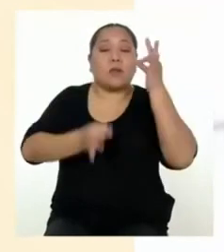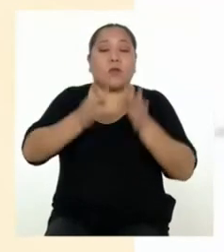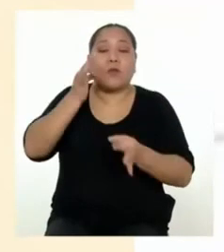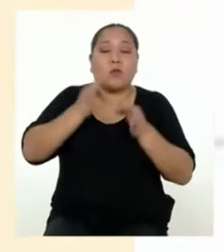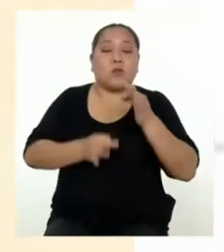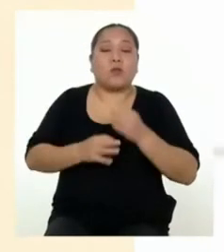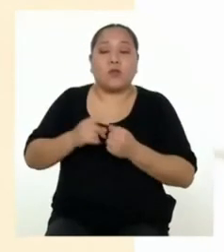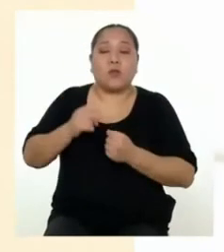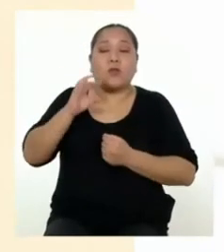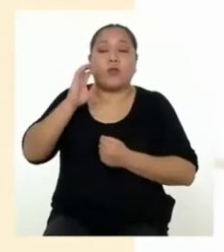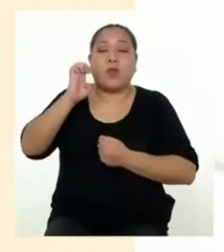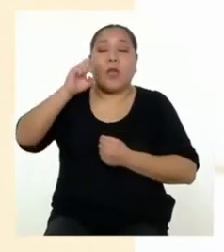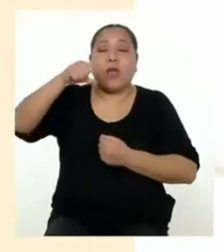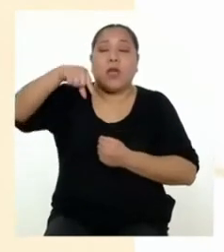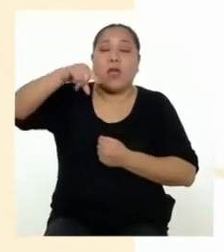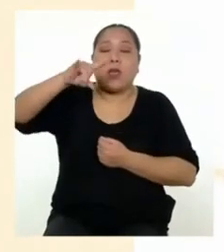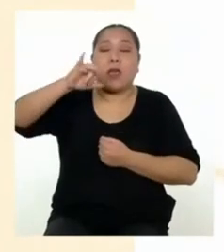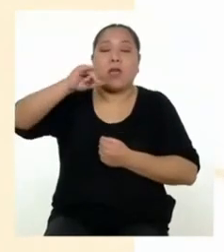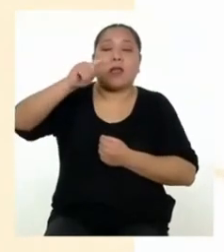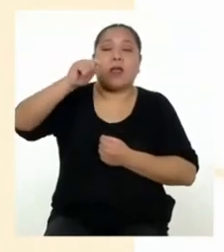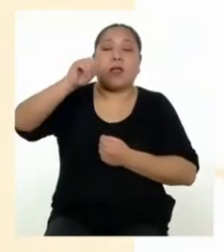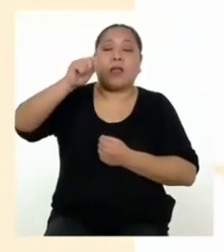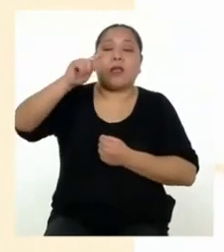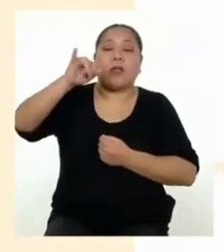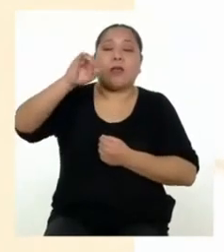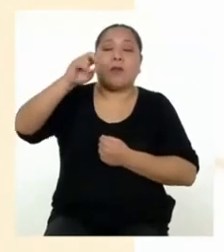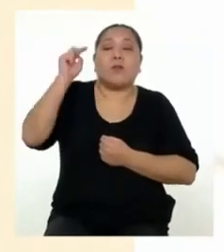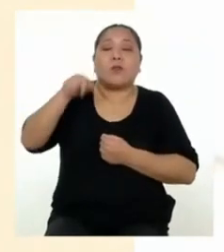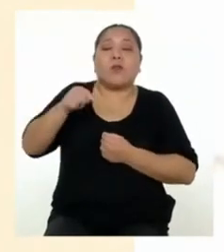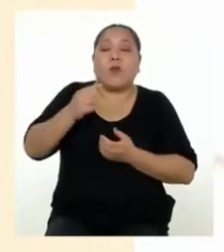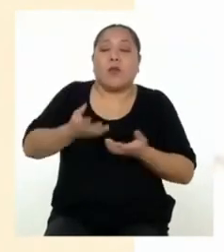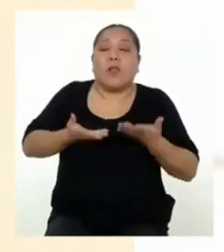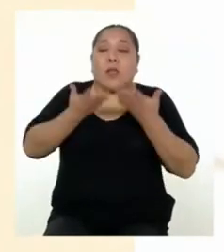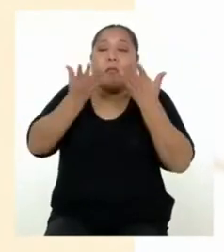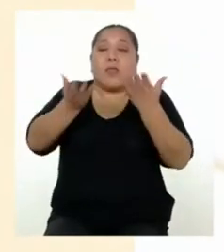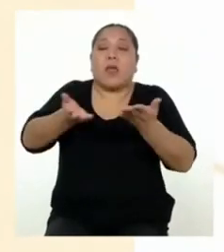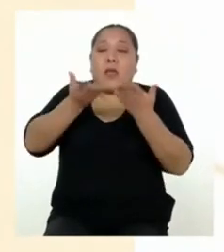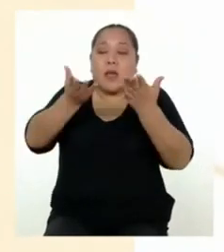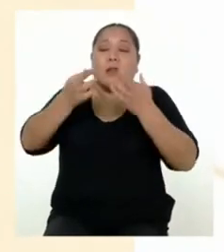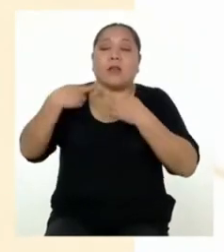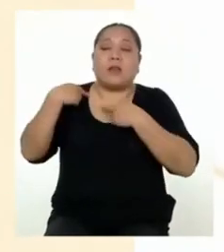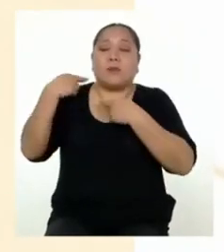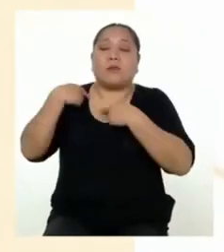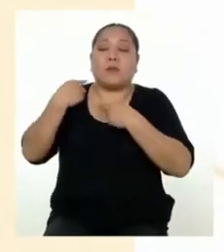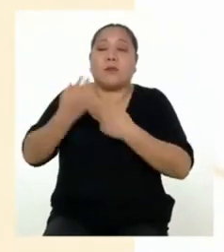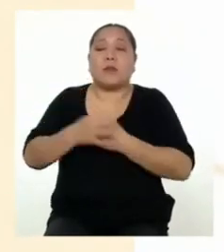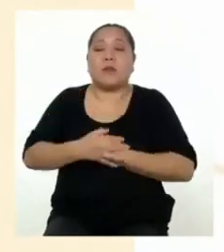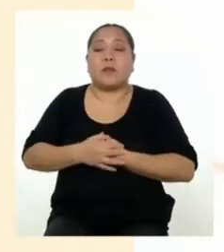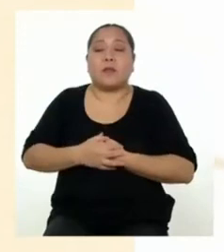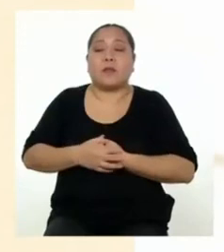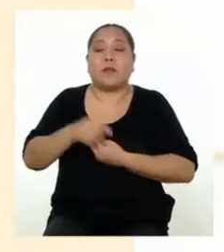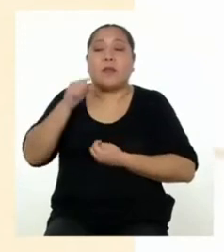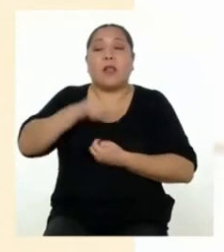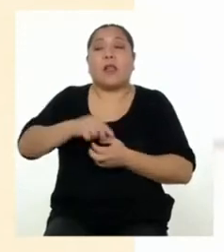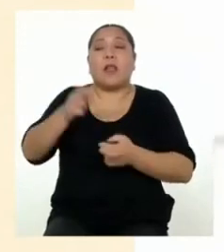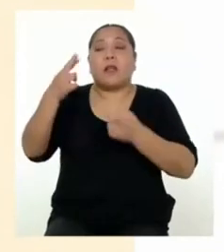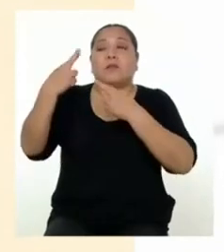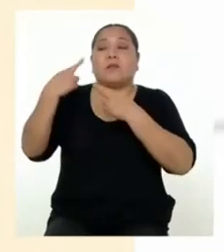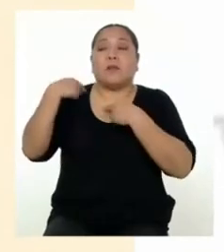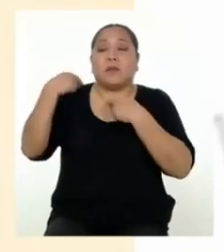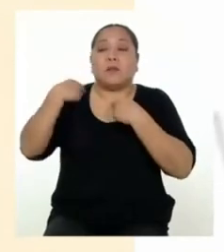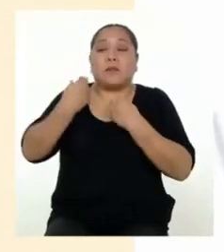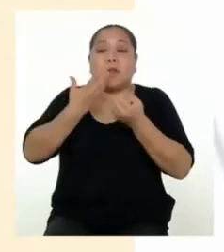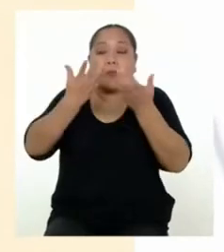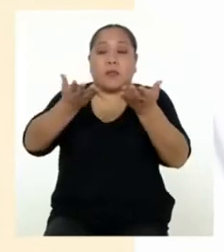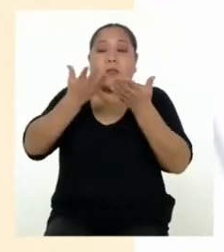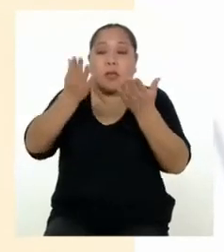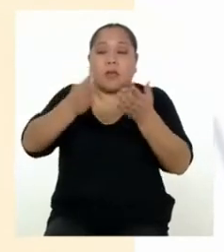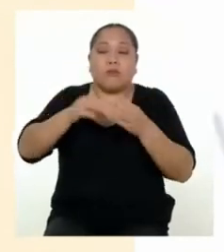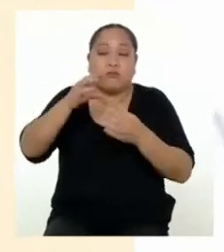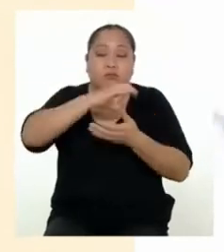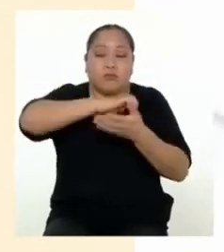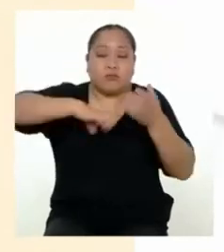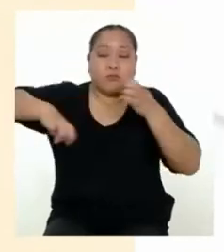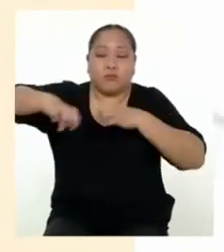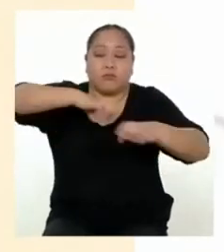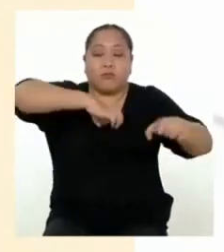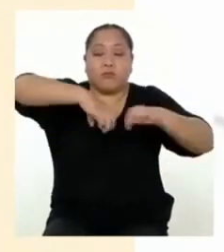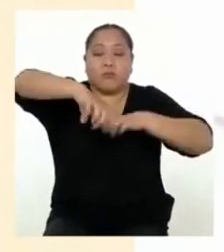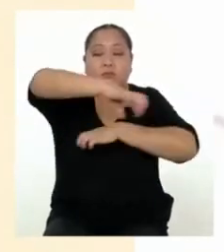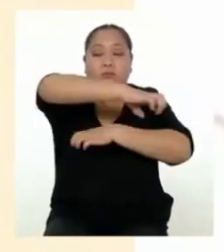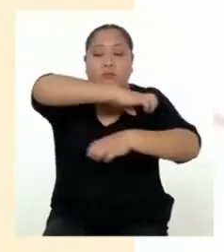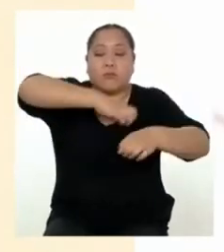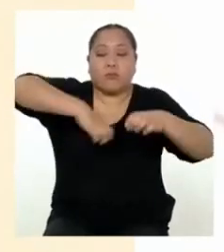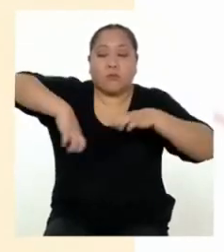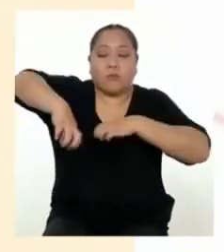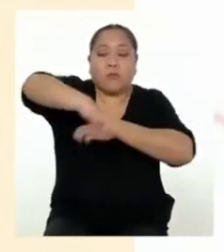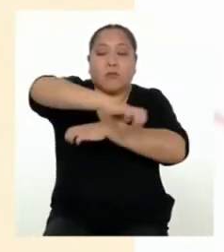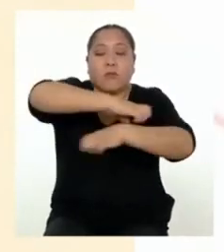justos y equitativos con la distribución de responsabilidades. La distribución de responsabilidades podría ser rotativa con el